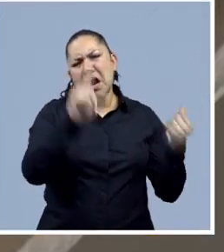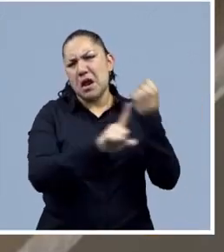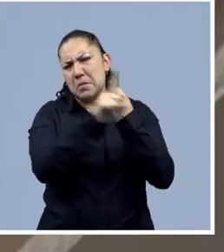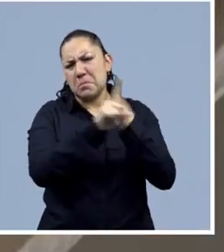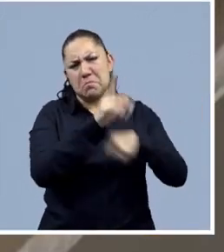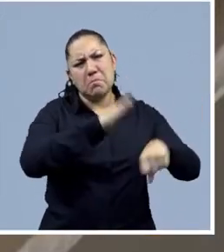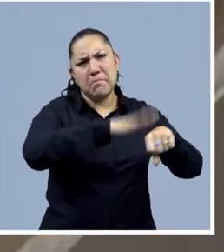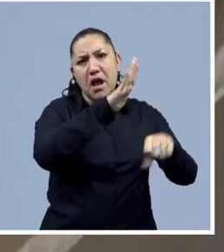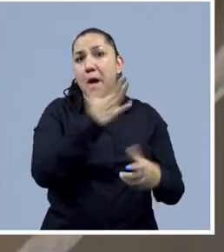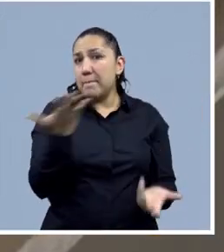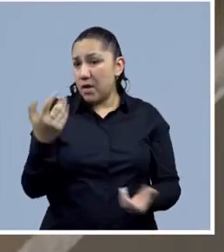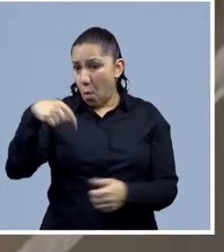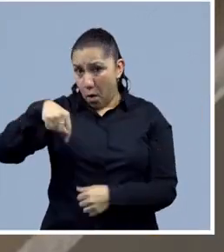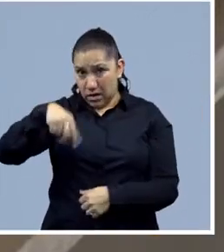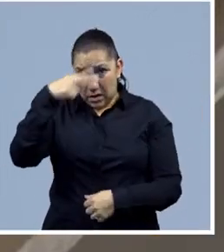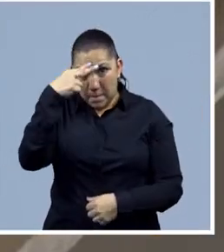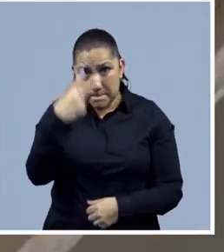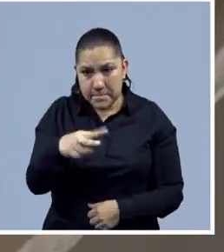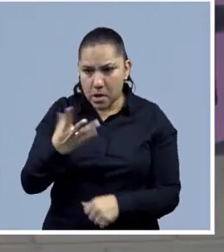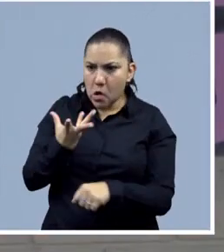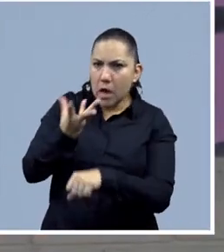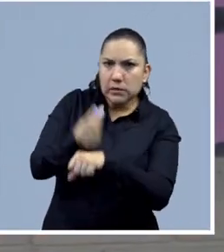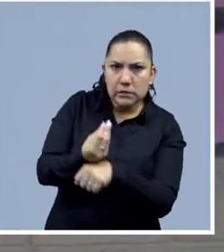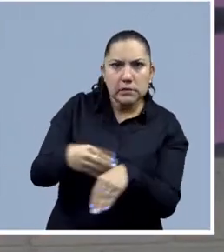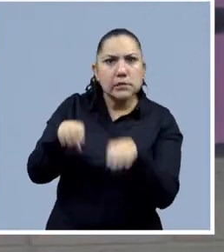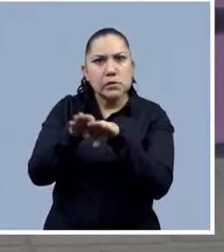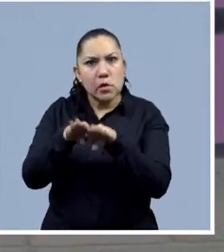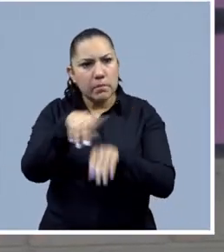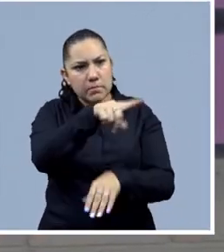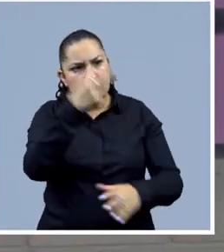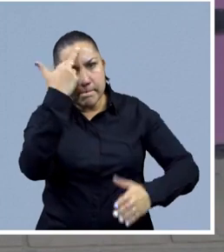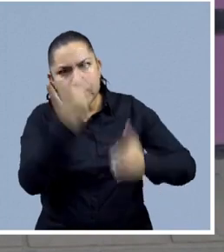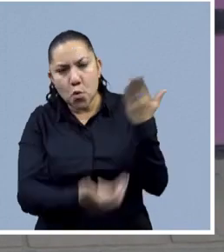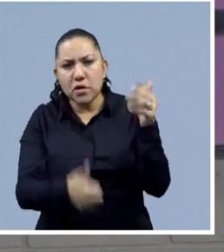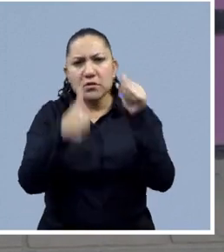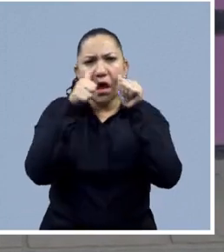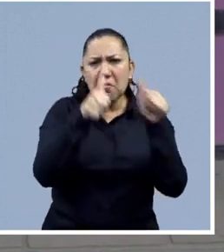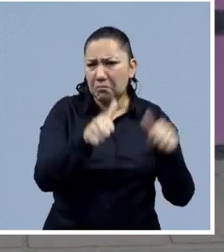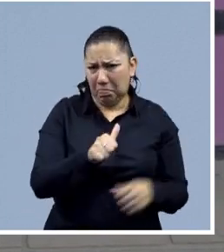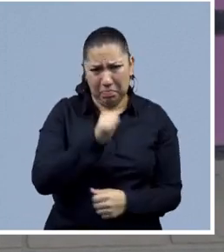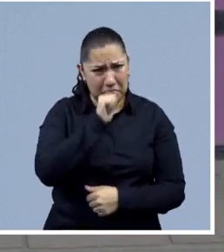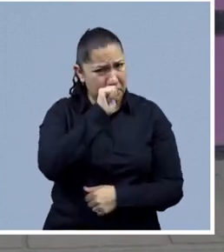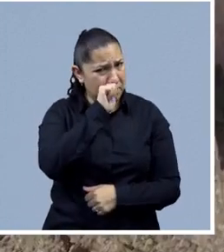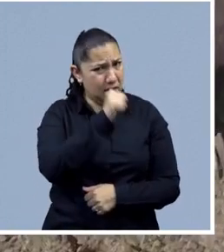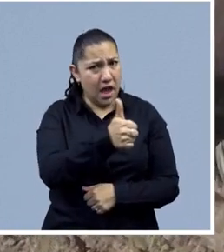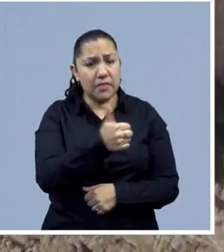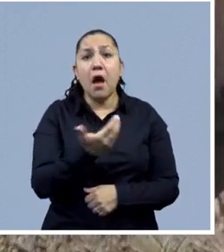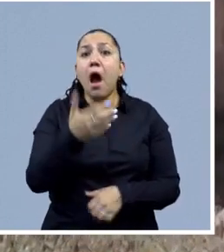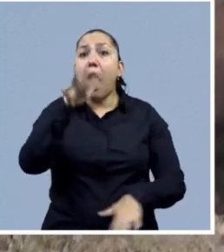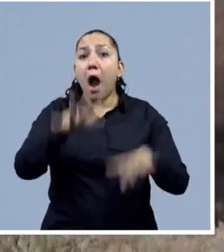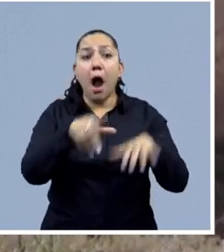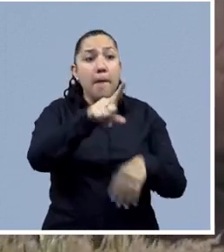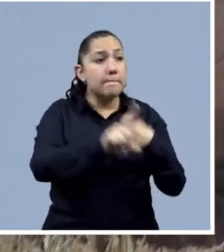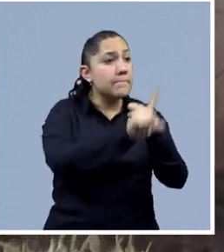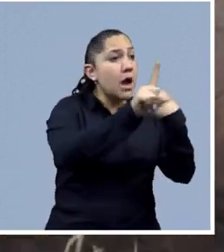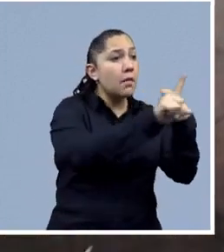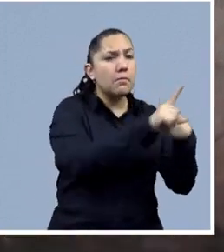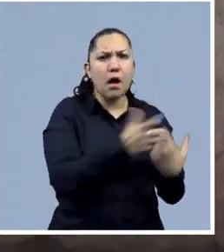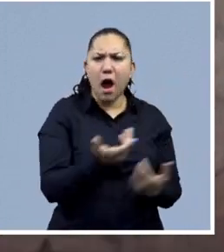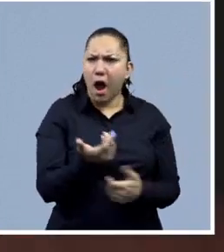implementaron medidas para atender y prevenir las situaciones de violencia, sino que incluso se negaron.